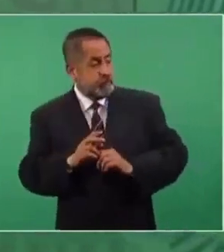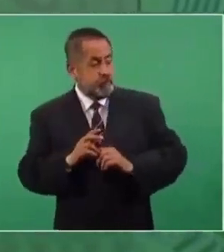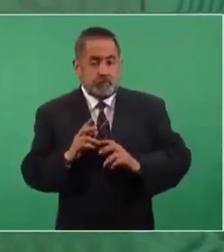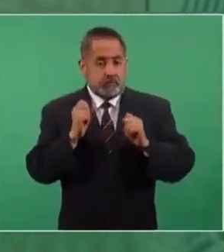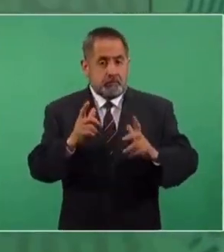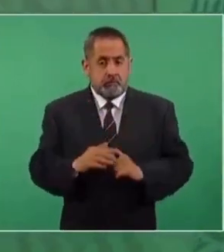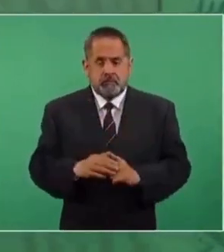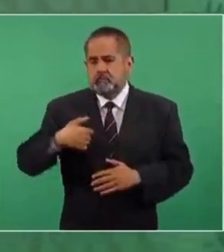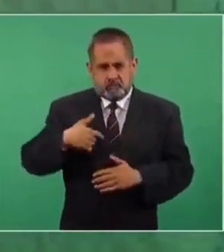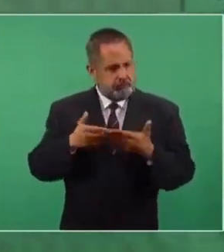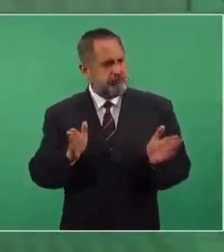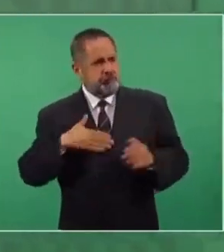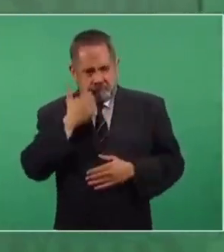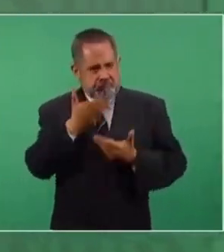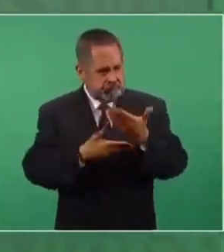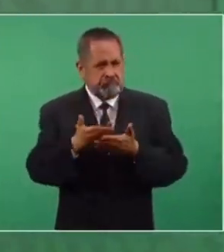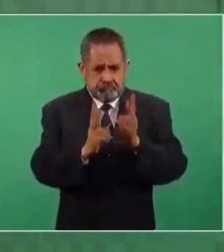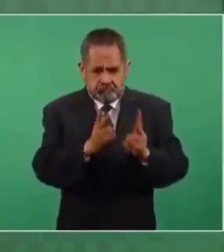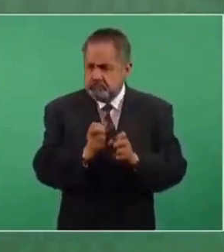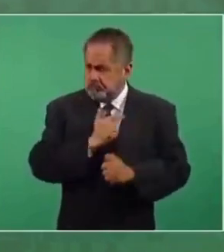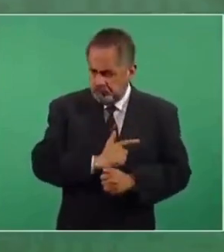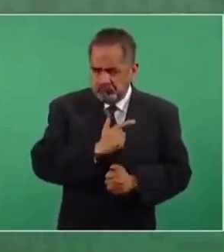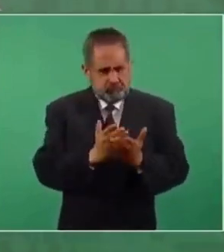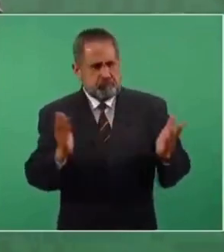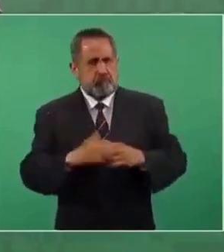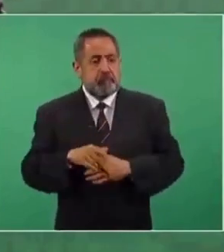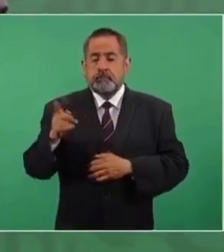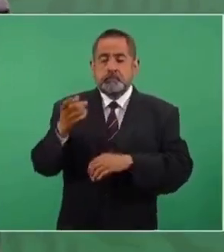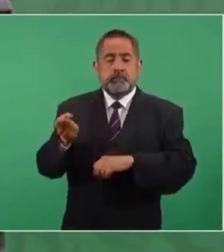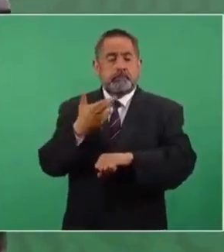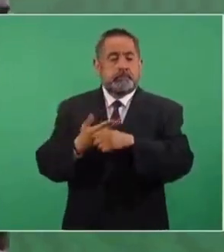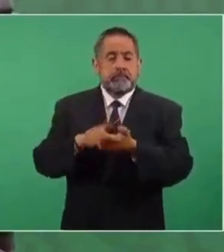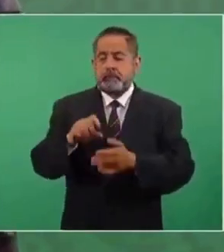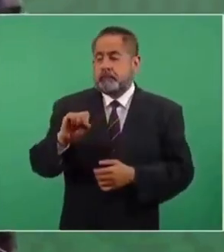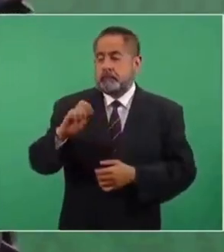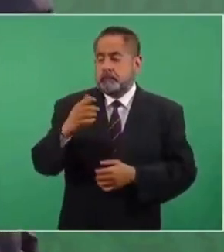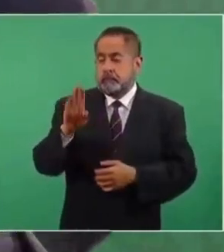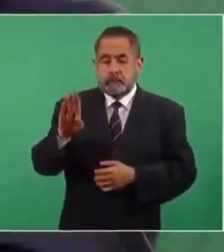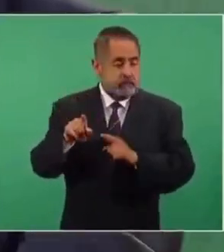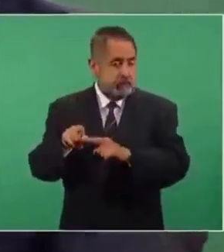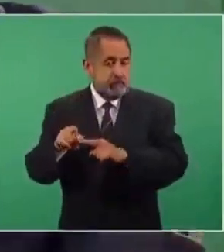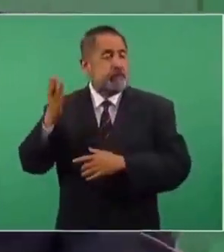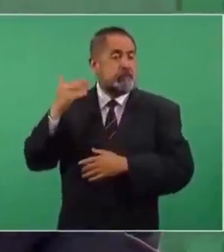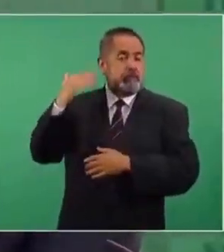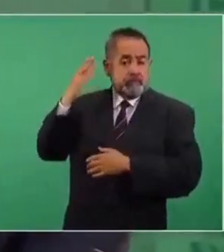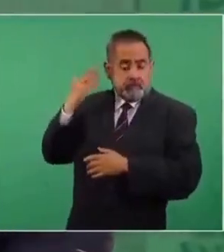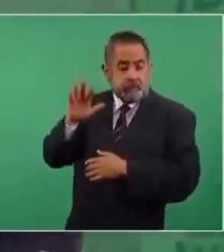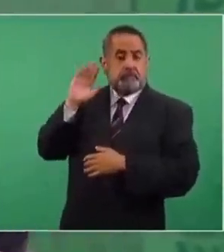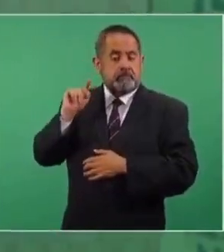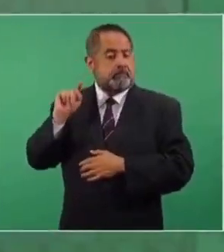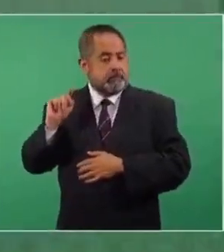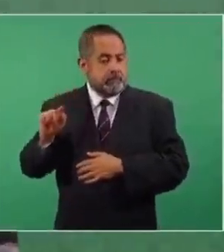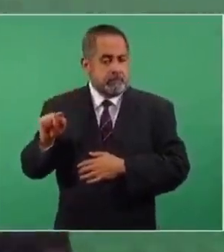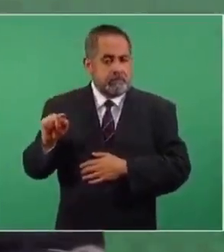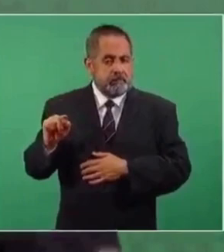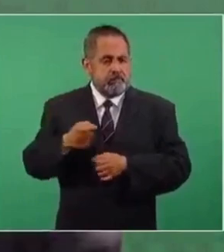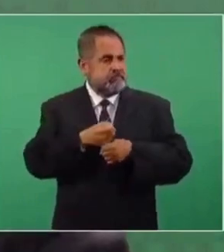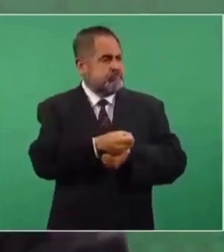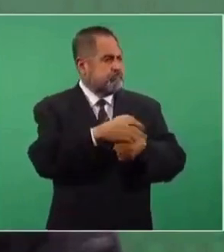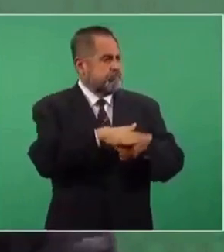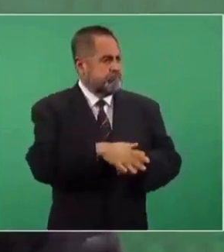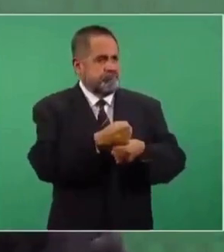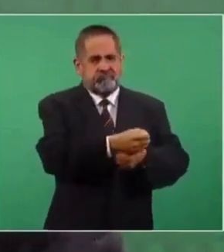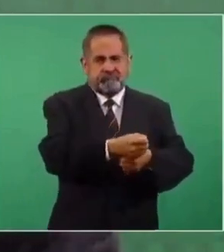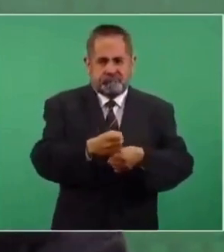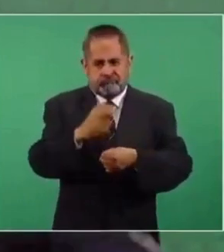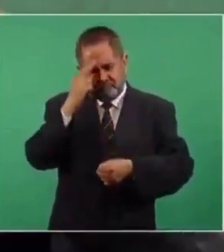Entonces, nosotros estamos abiertos al diálogo. La Secretaría de Gobernación, que antes se dedicaba a reprimir,